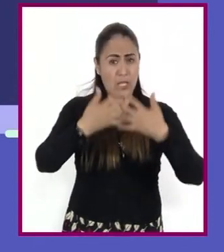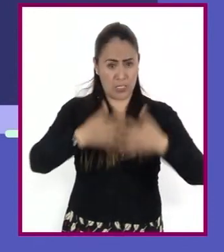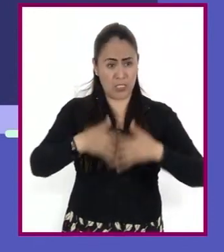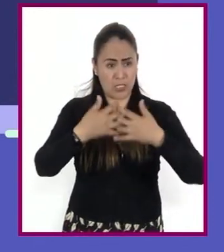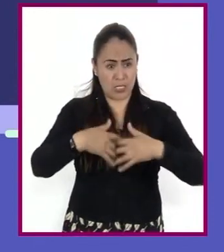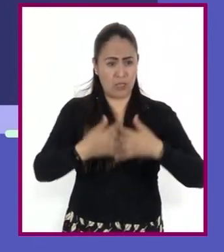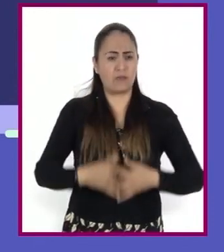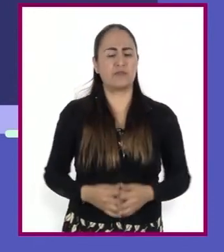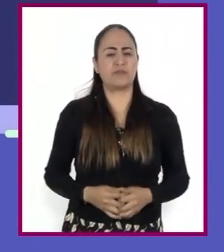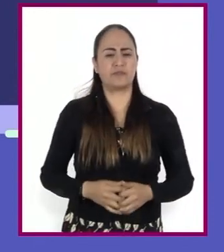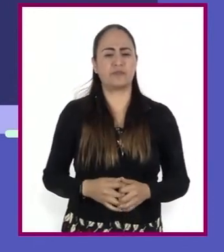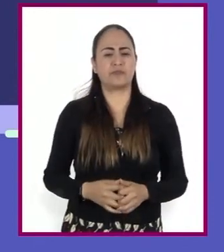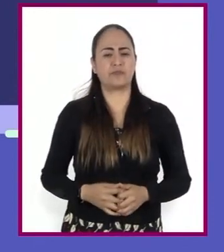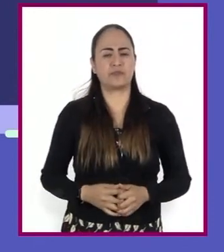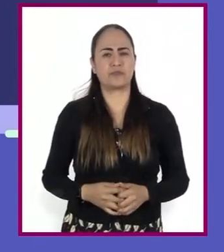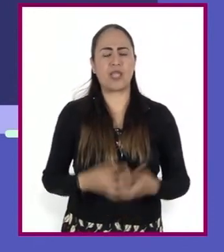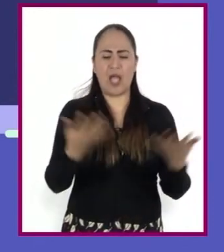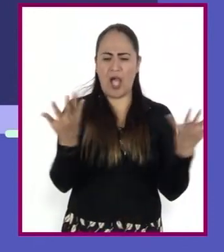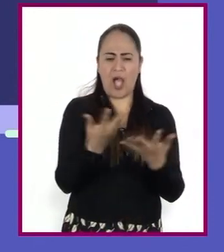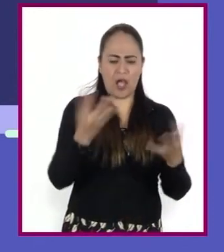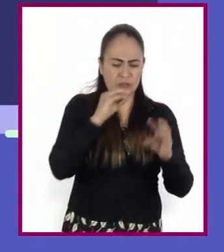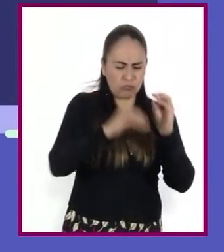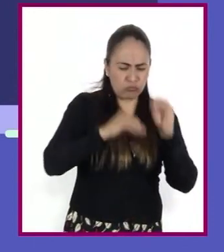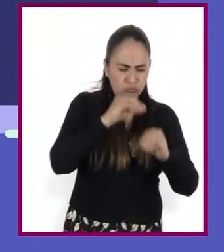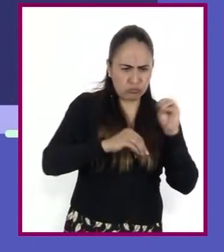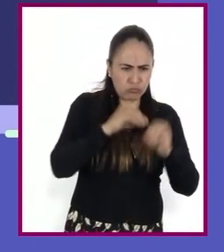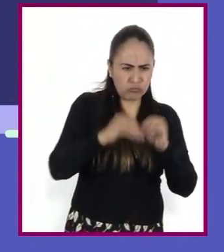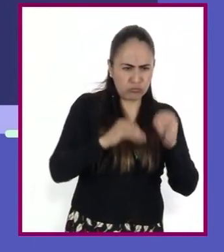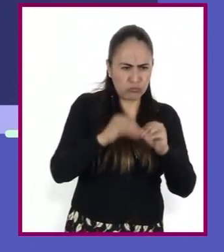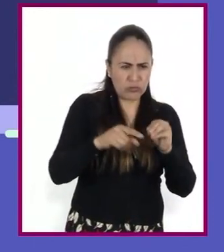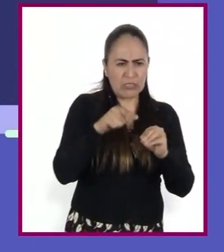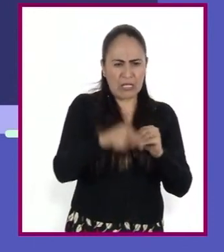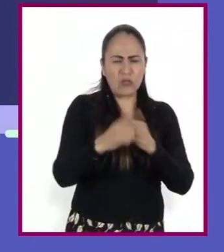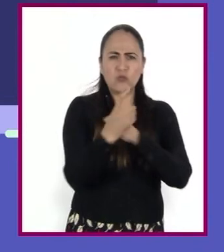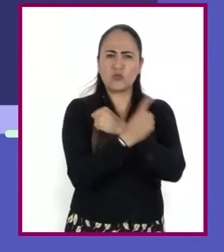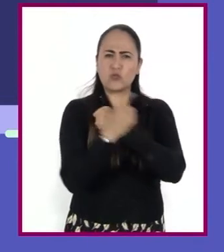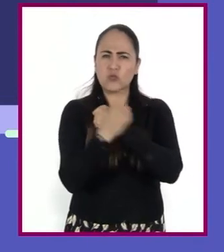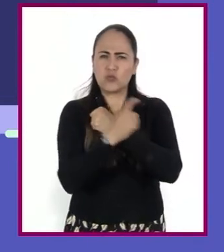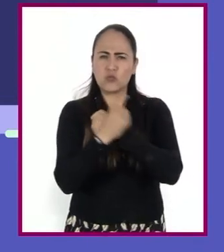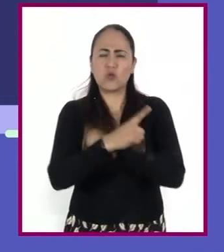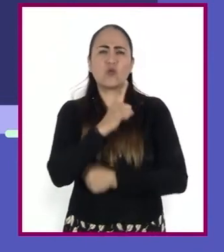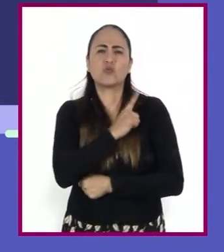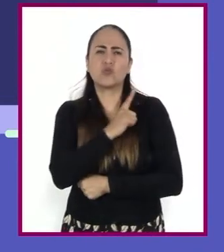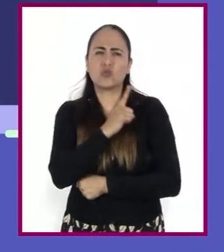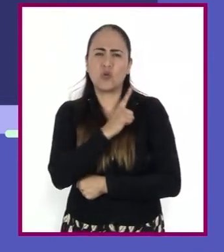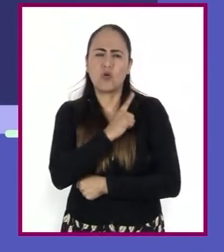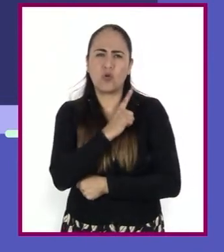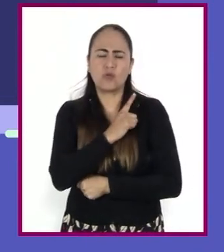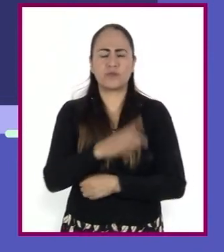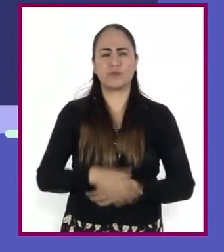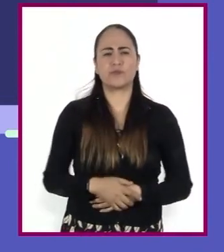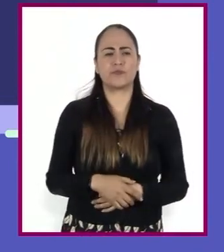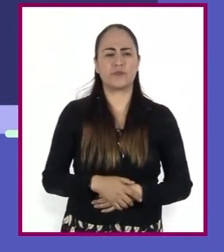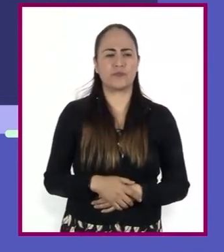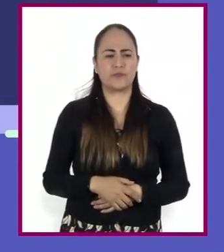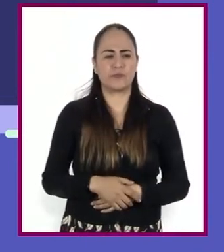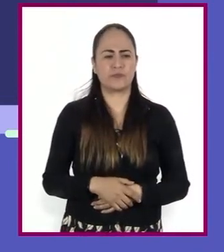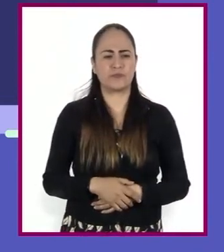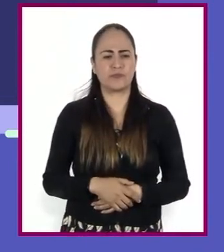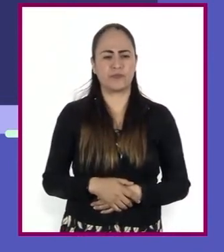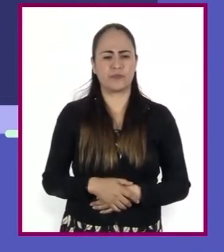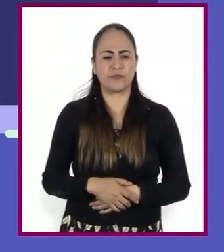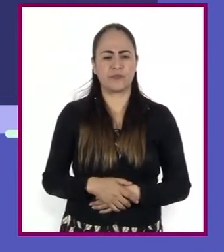se ha fabricado para maquinar de manera automática, es decir, por sí sola. Su